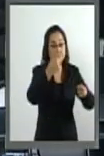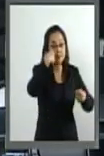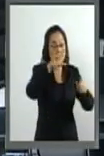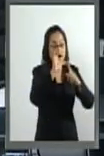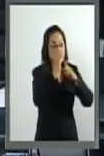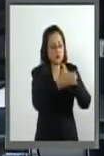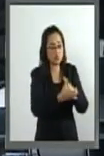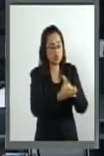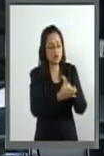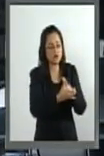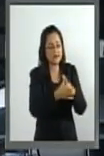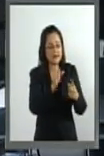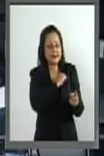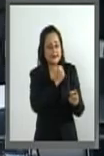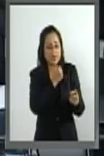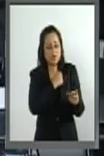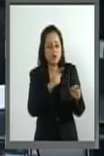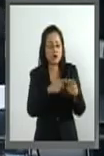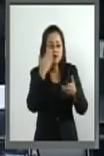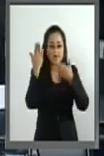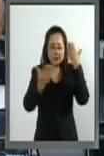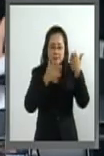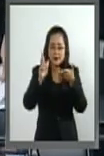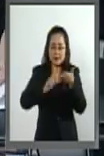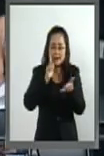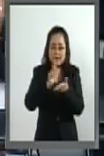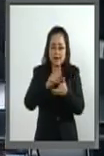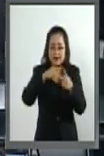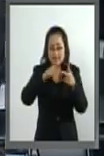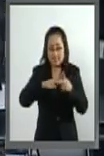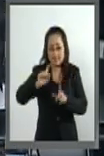Unidas de Salud y Estudios Legislativos.